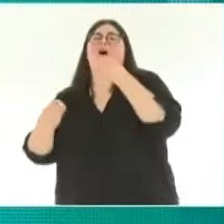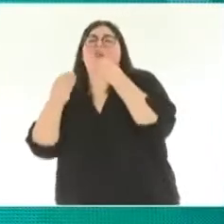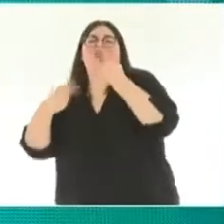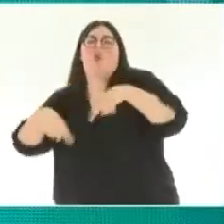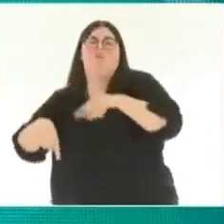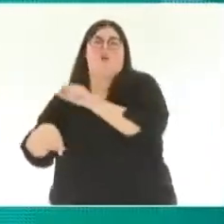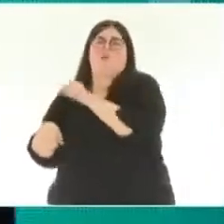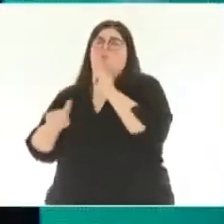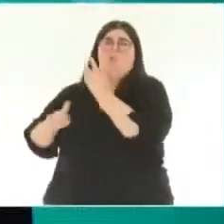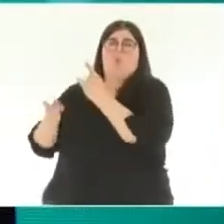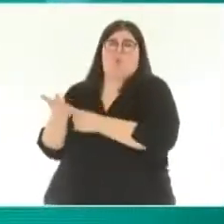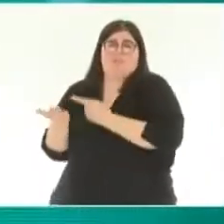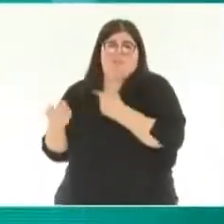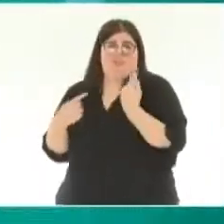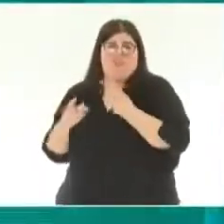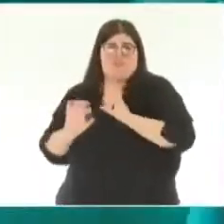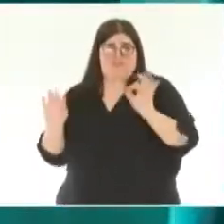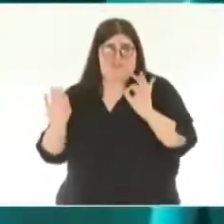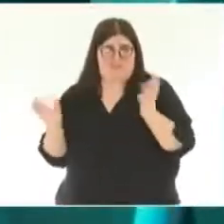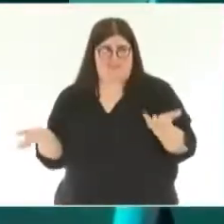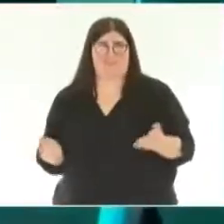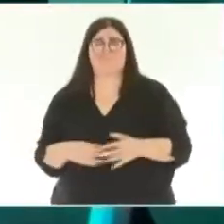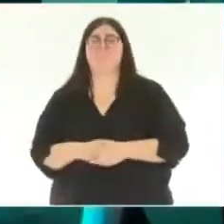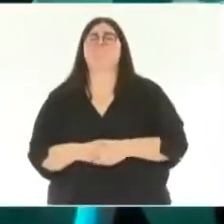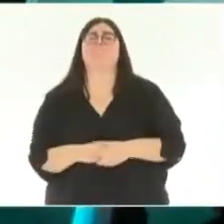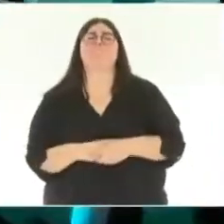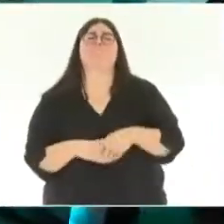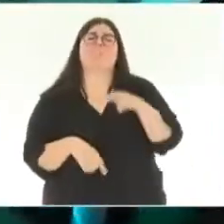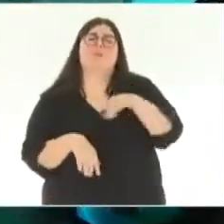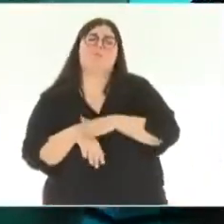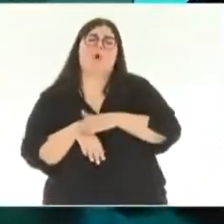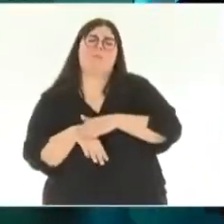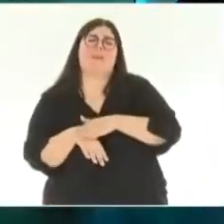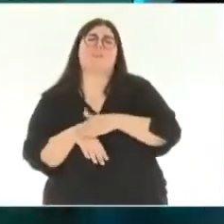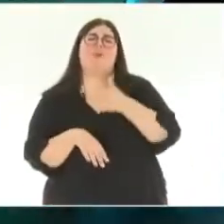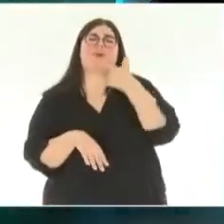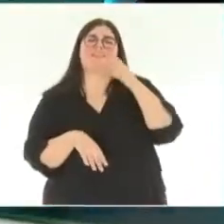también. Vamos. Muchas gracias y ahora le corresponde a Florencia Escavino realizarle una pregunta.